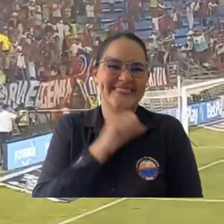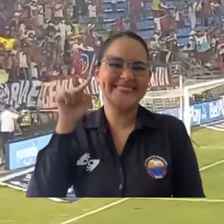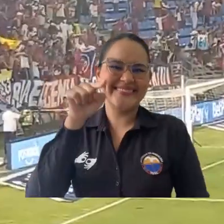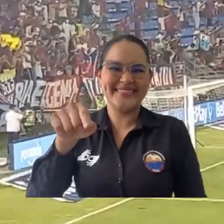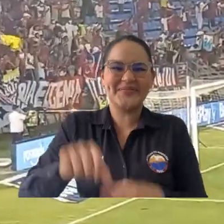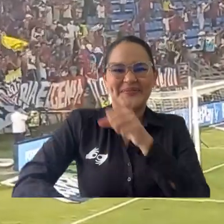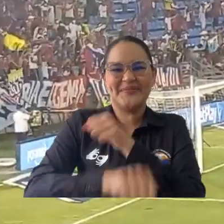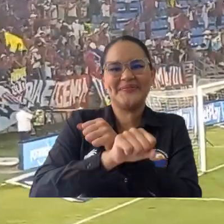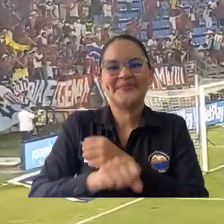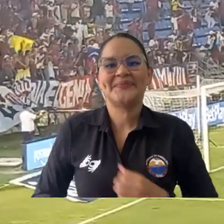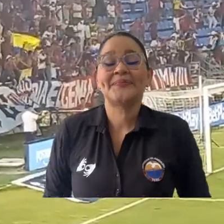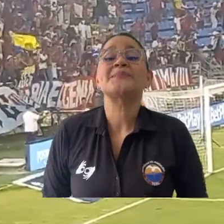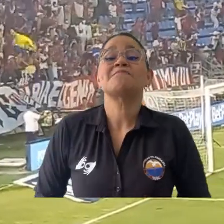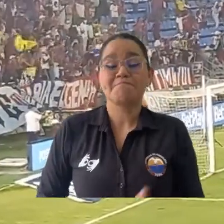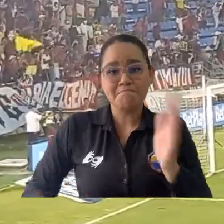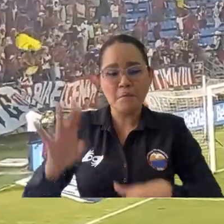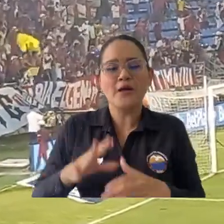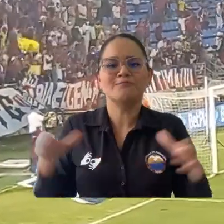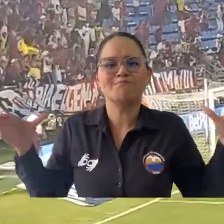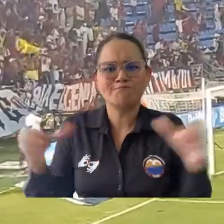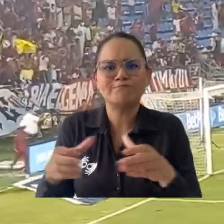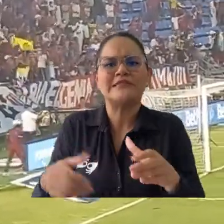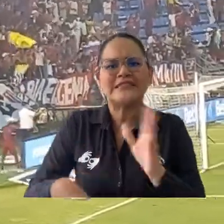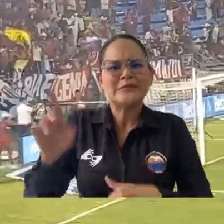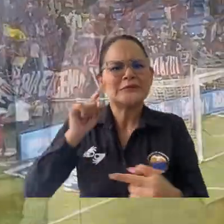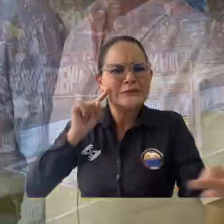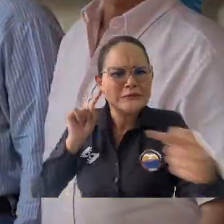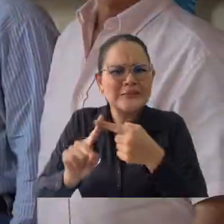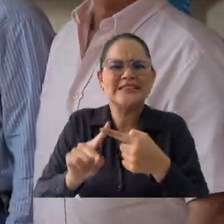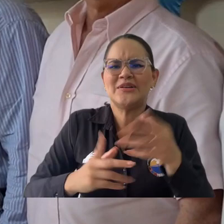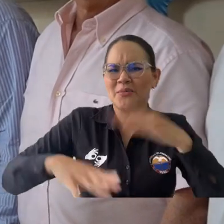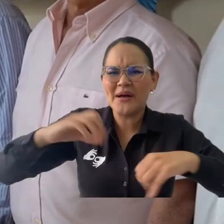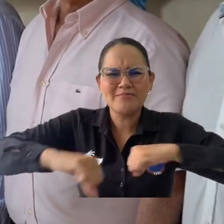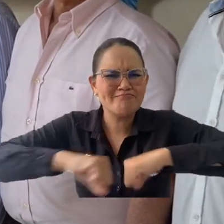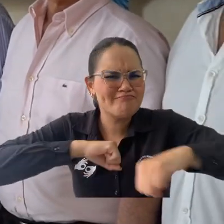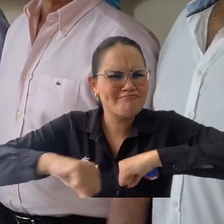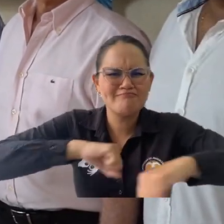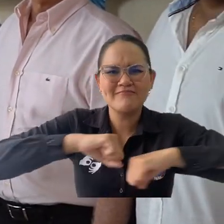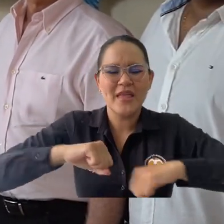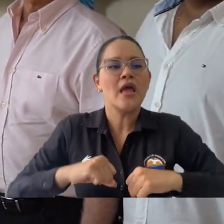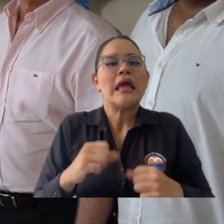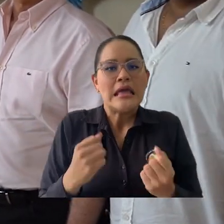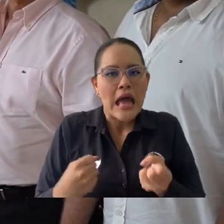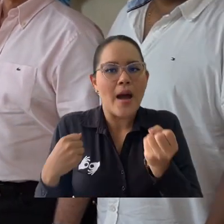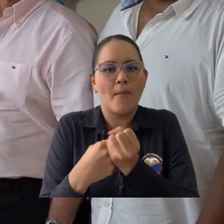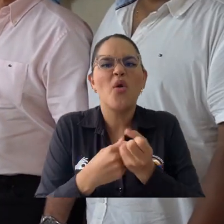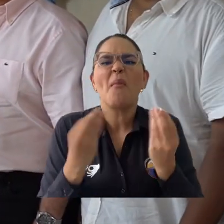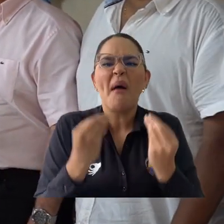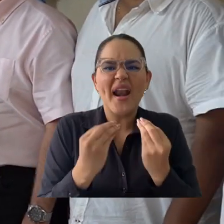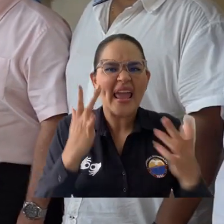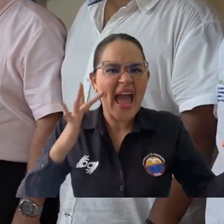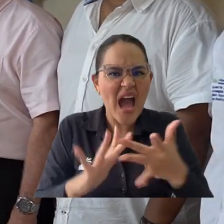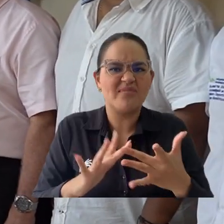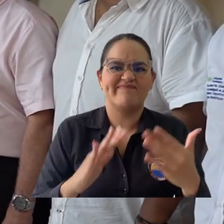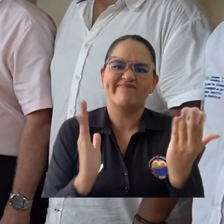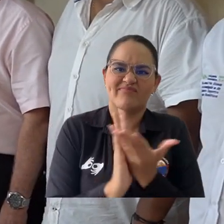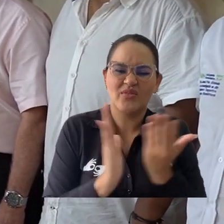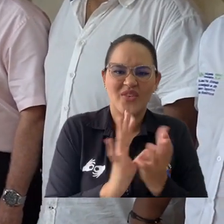el Magdalena, el Unión Magdalena. El equipo que más pasión despierta en los magdalenenses depositó su confianza en Unimagdalena para mejorar sus procesos